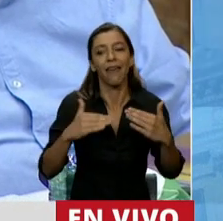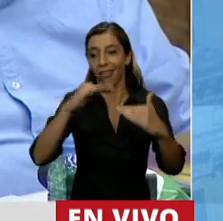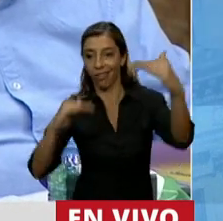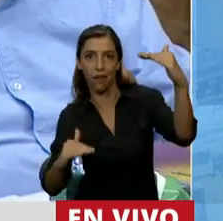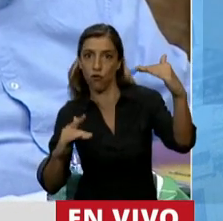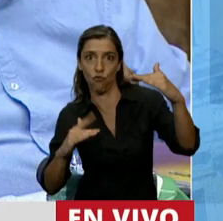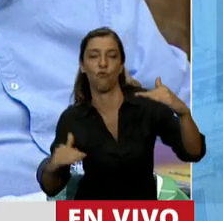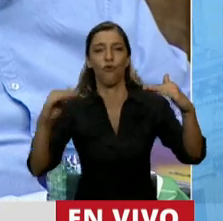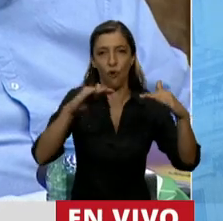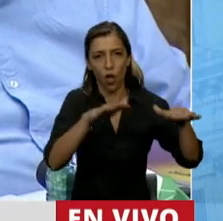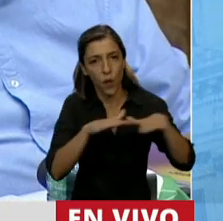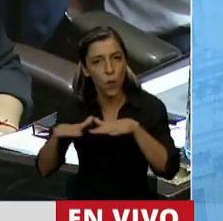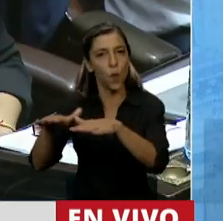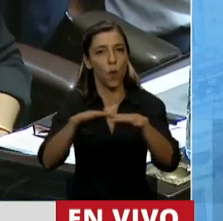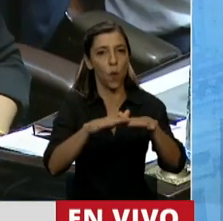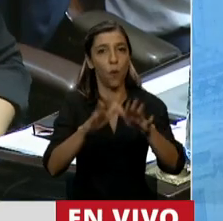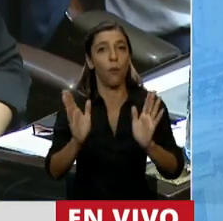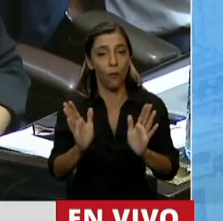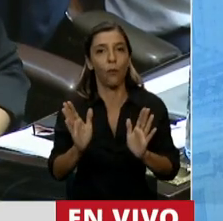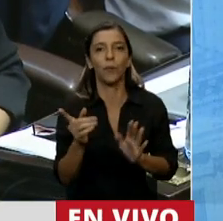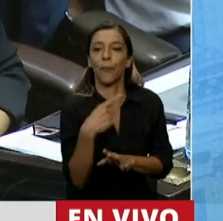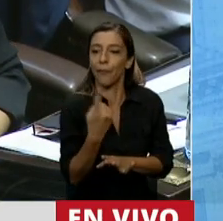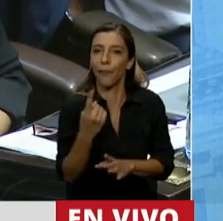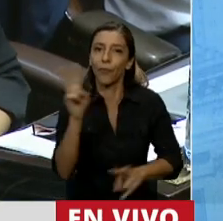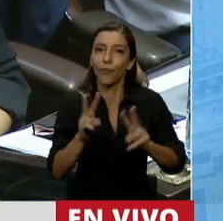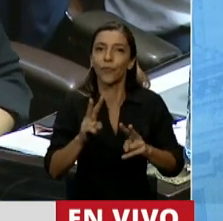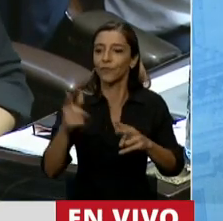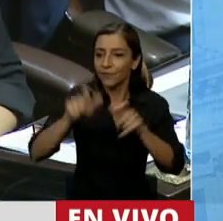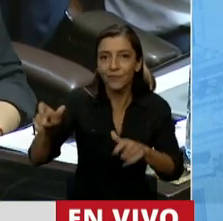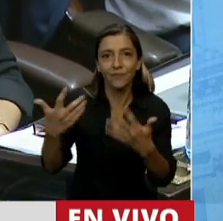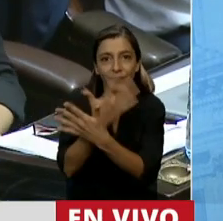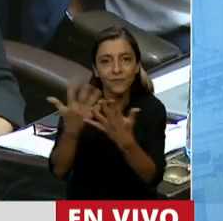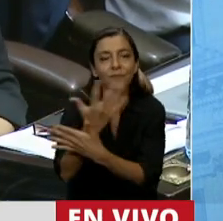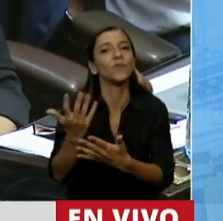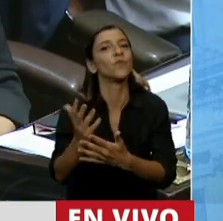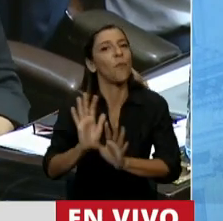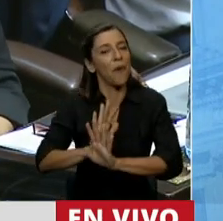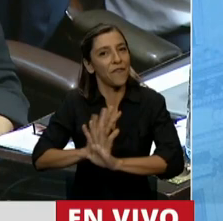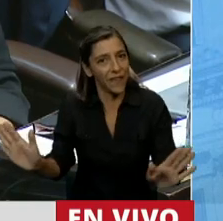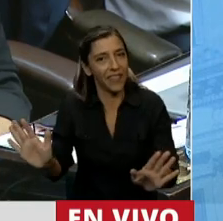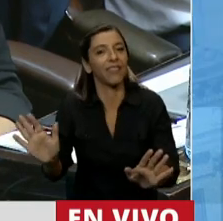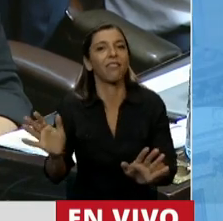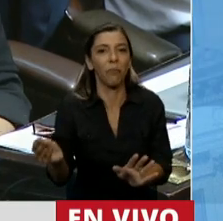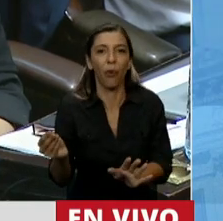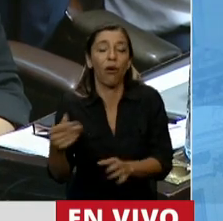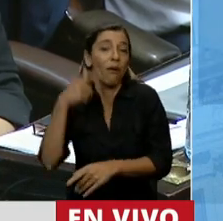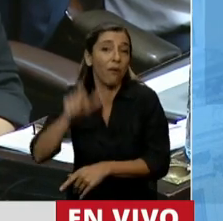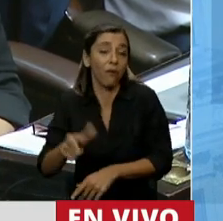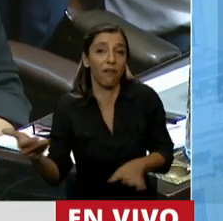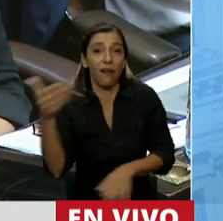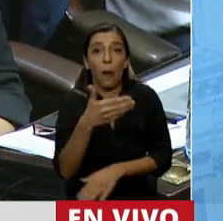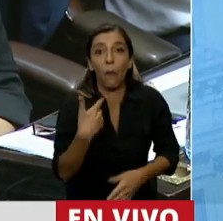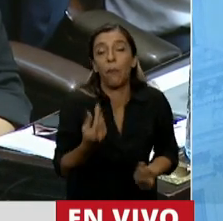además la revictimización de aquella mujer que concurre al centro médico porque siente que no puede